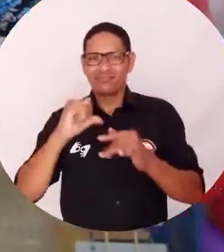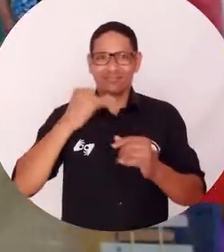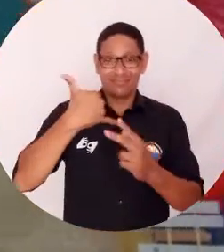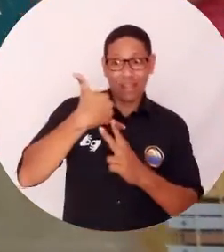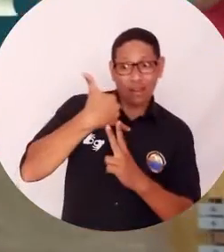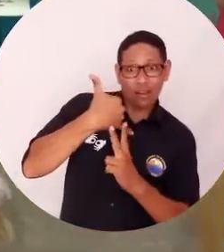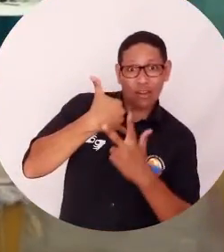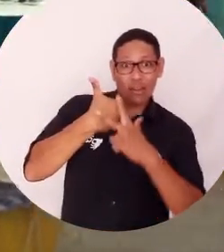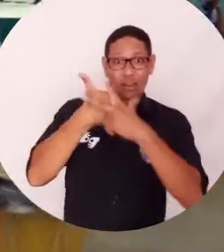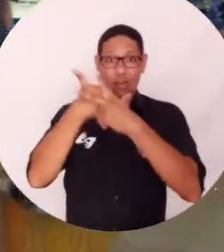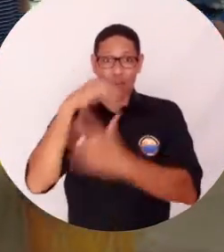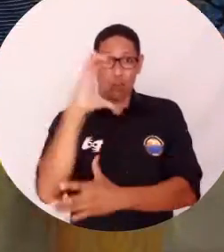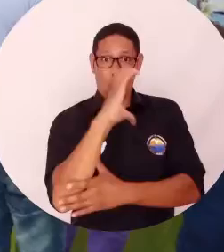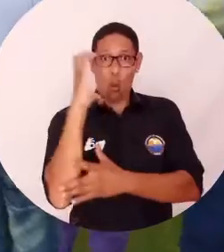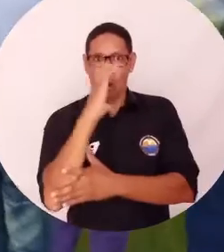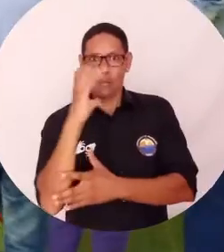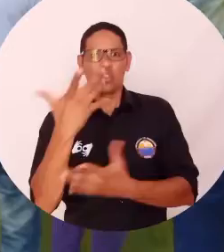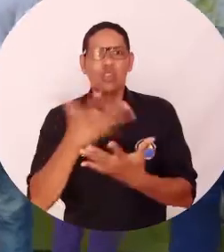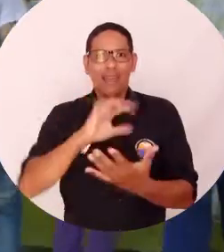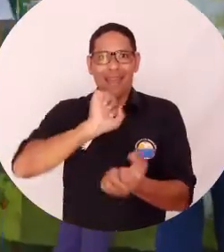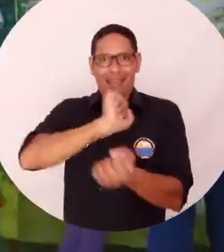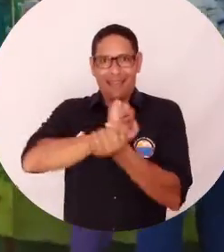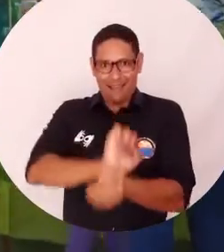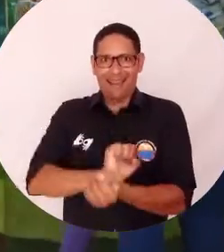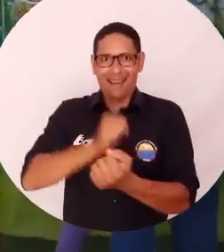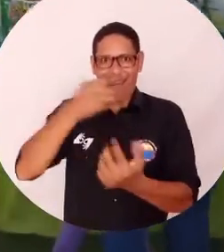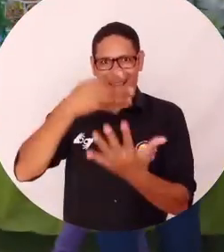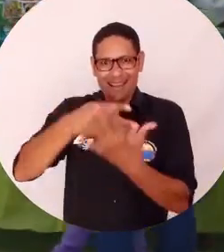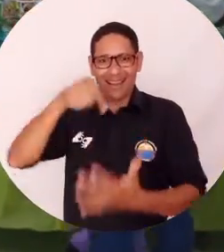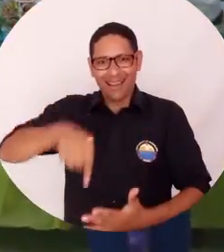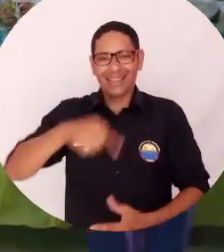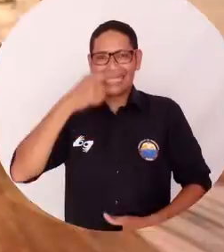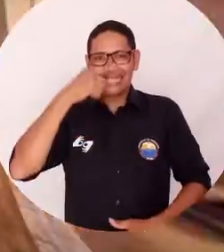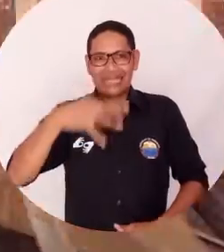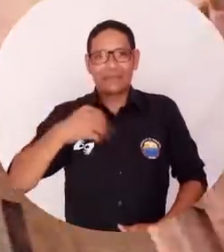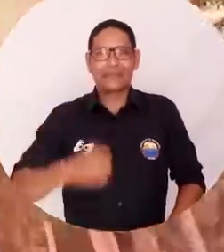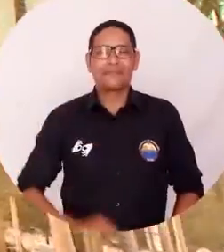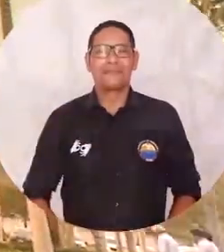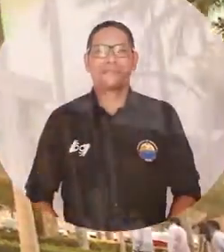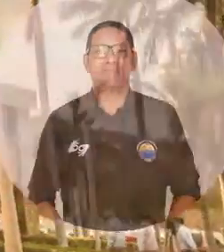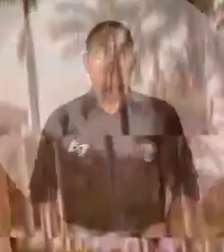el Establecimiento Penitenciario de Mediana Seguridad y Carcelario de Santa Marta.